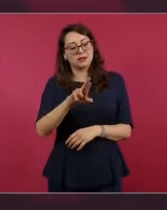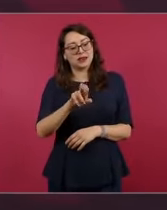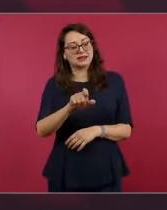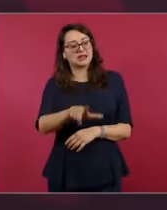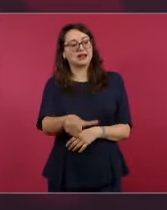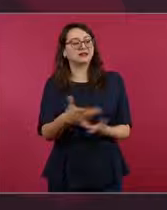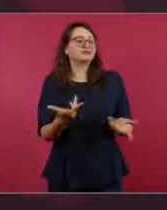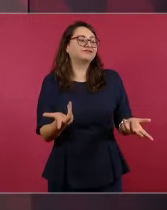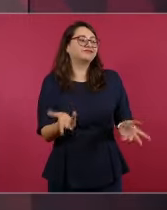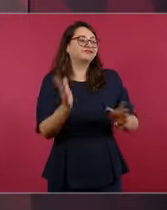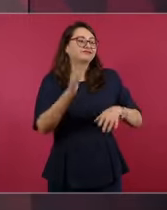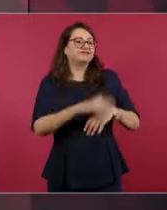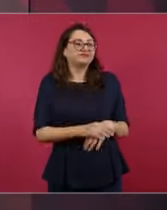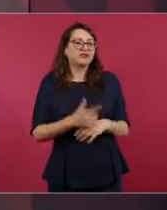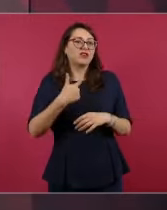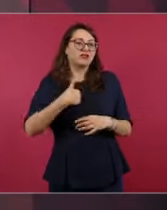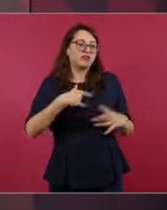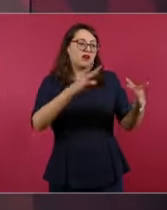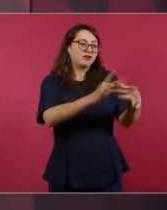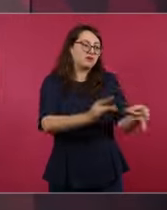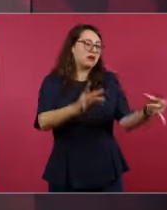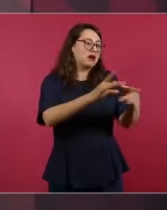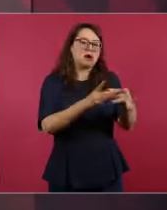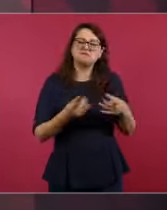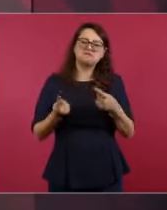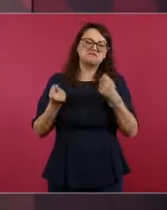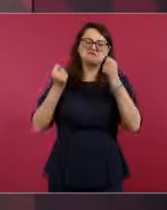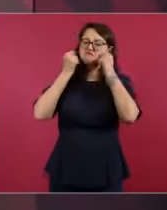convenza.